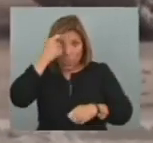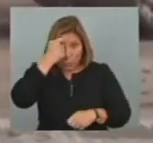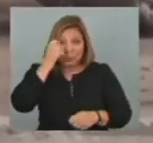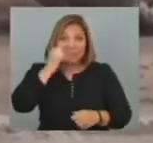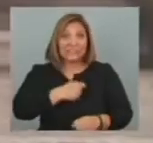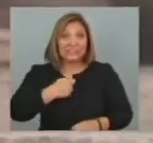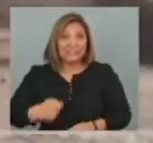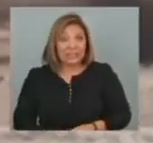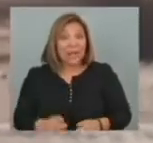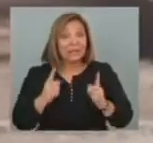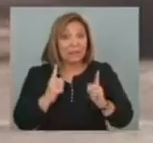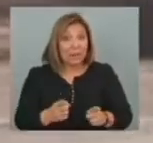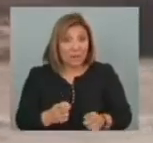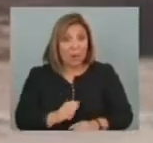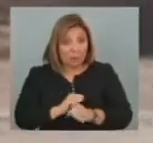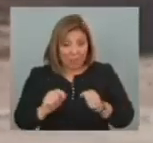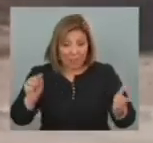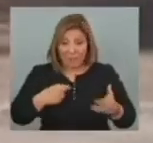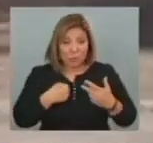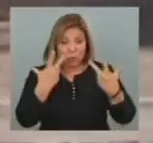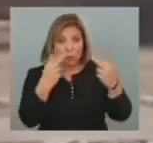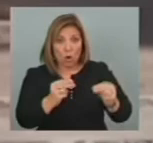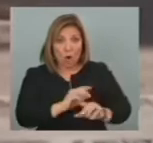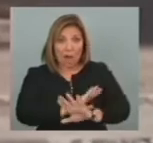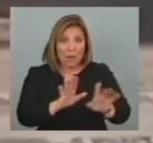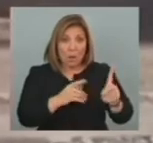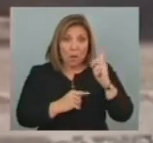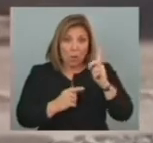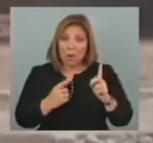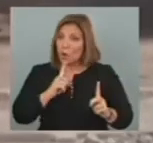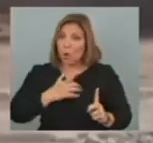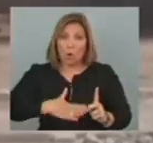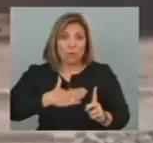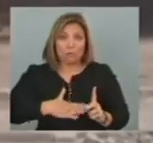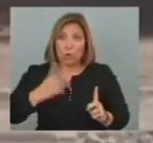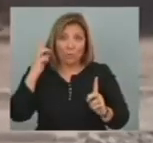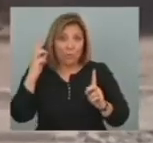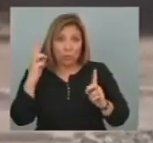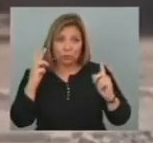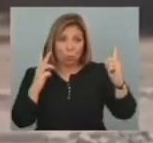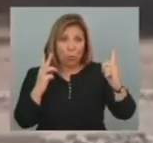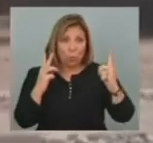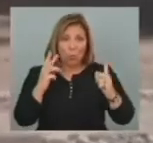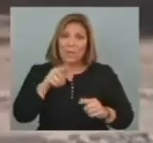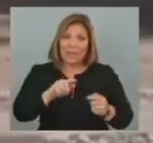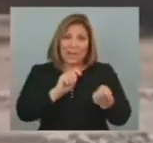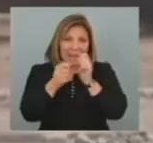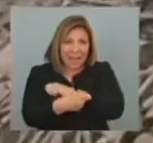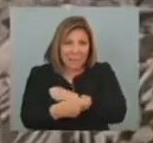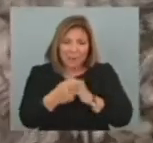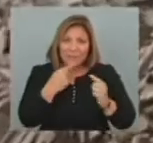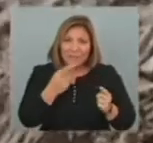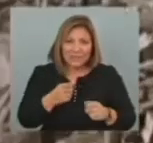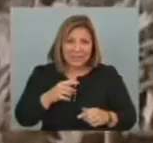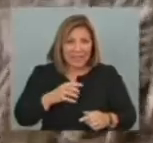Que también tiene poder de veto en el Consejo de Seguridad Y desaprueba lo que califica de maniobra por conseguir un cambio de régimen Al estilo